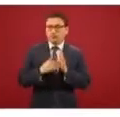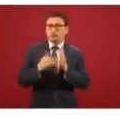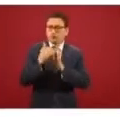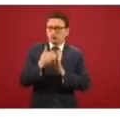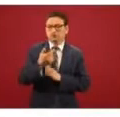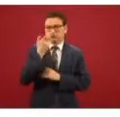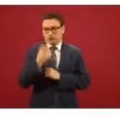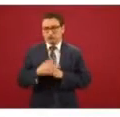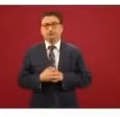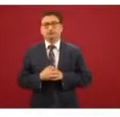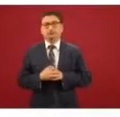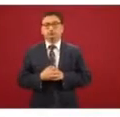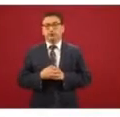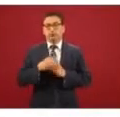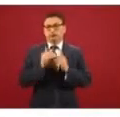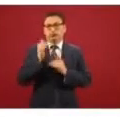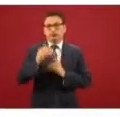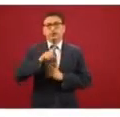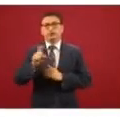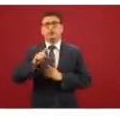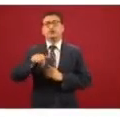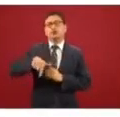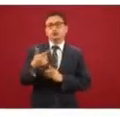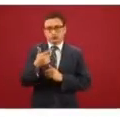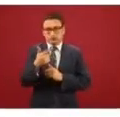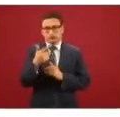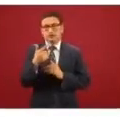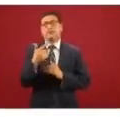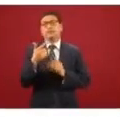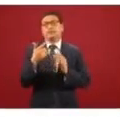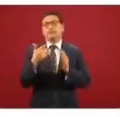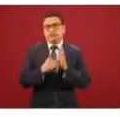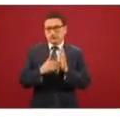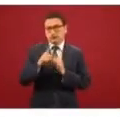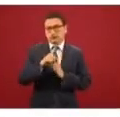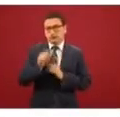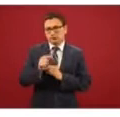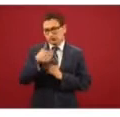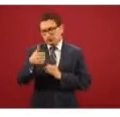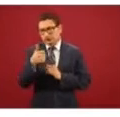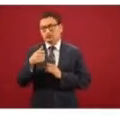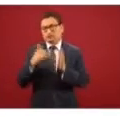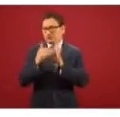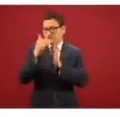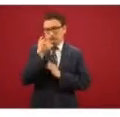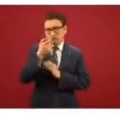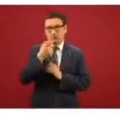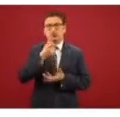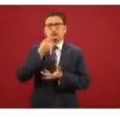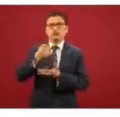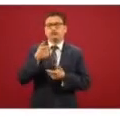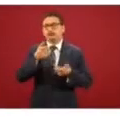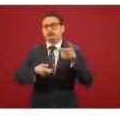y creció a 112.6 mil millones de pesos, que representa una inversión,